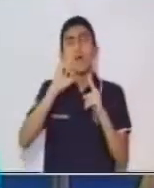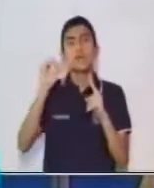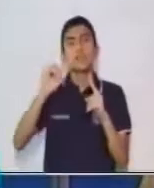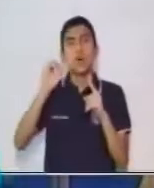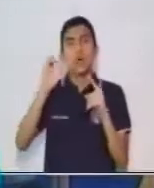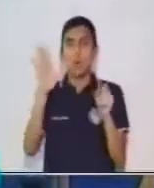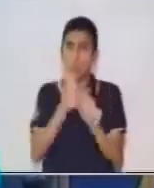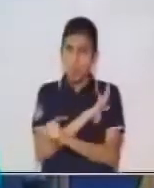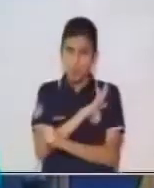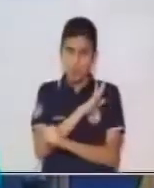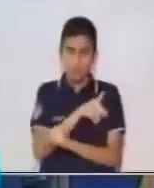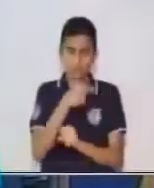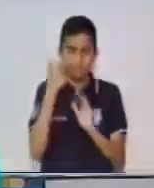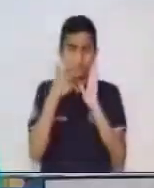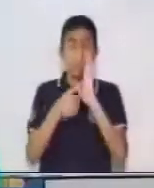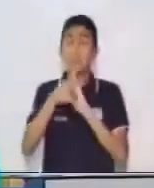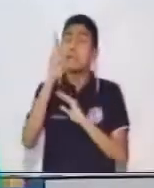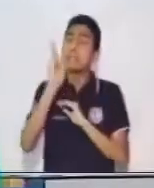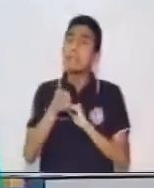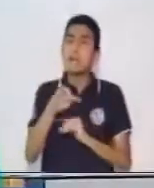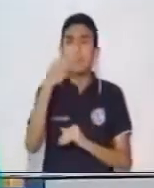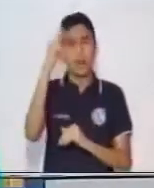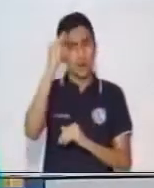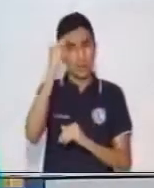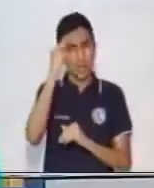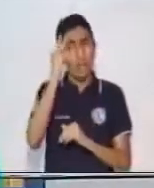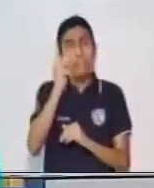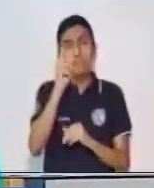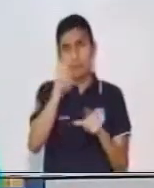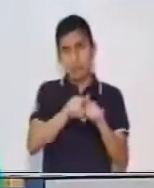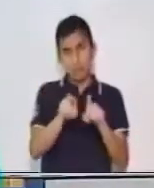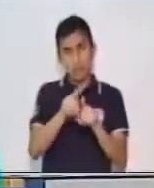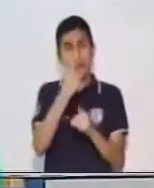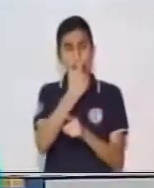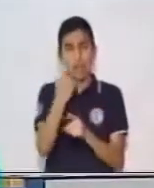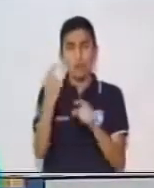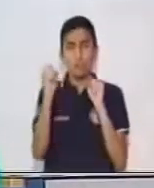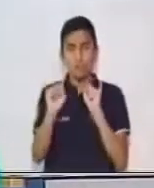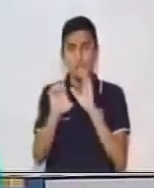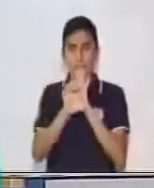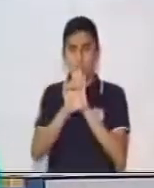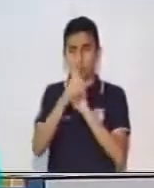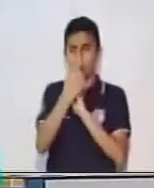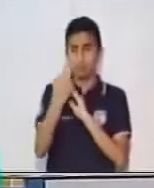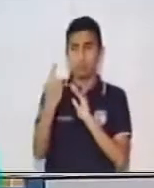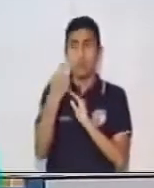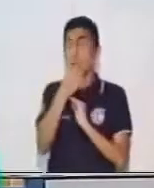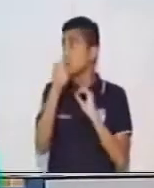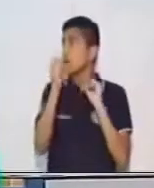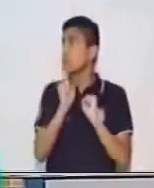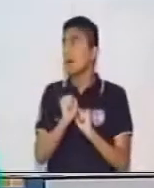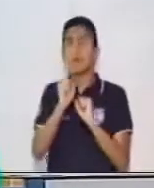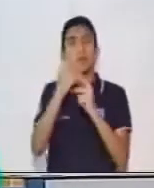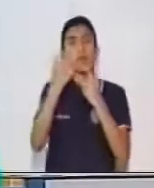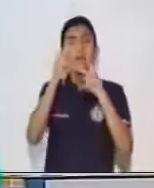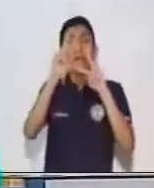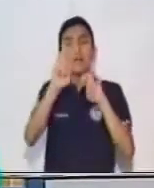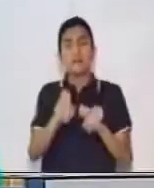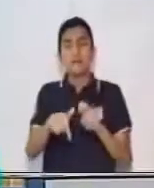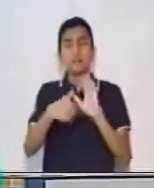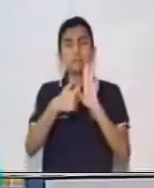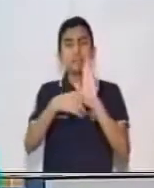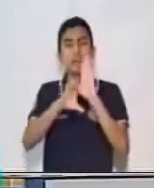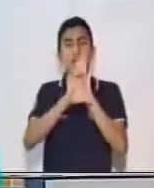compuesta. Siempre recordando y haciendo cada uno de estos ejemplos. Si ustedes pueden realizar también estos